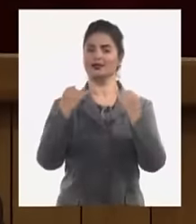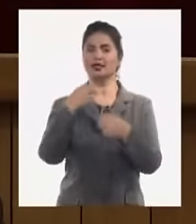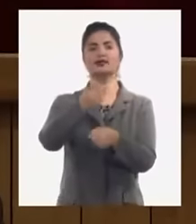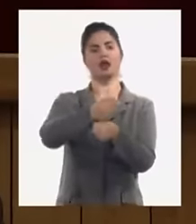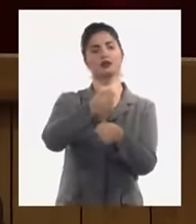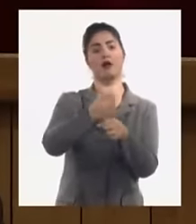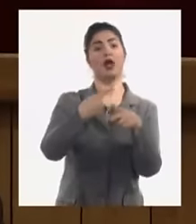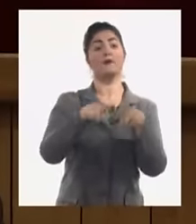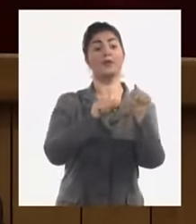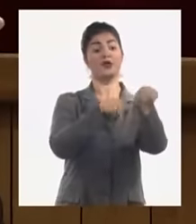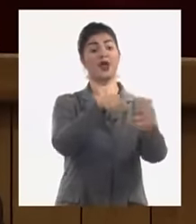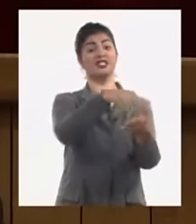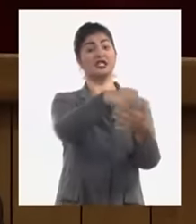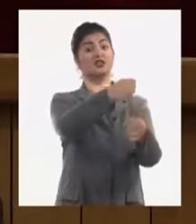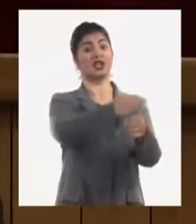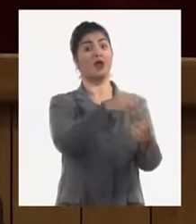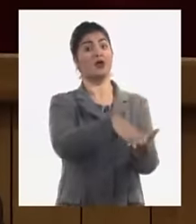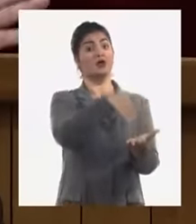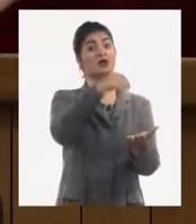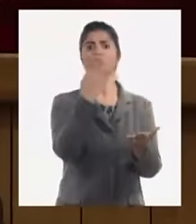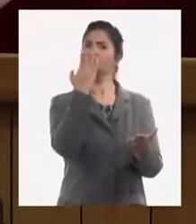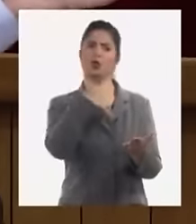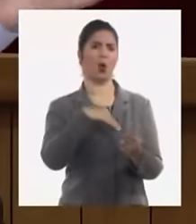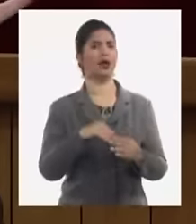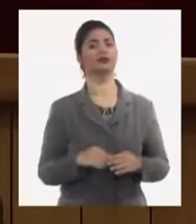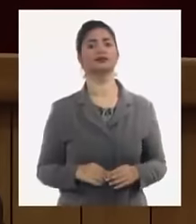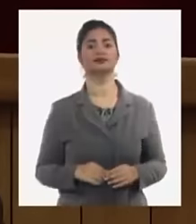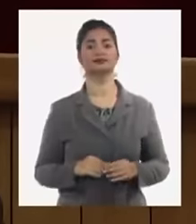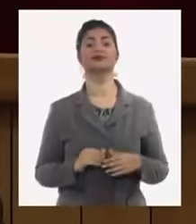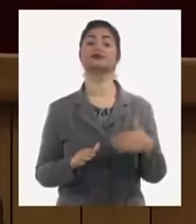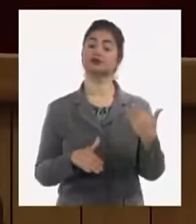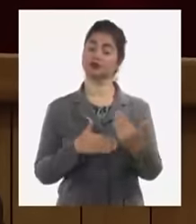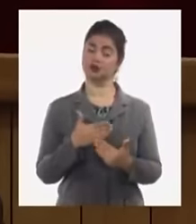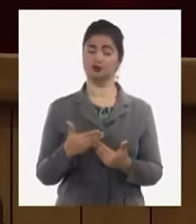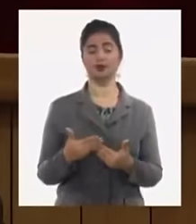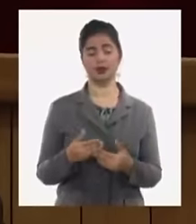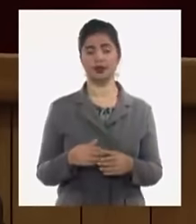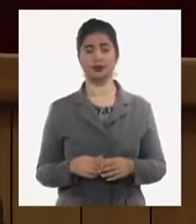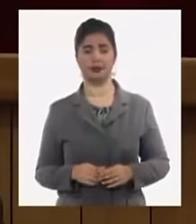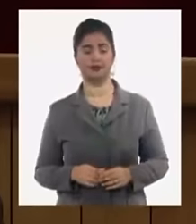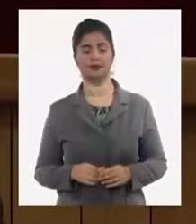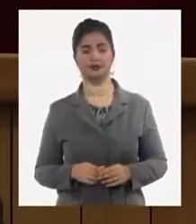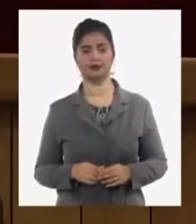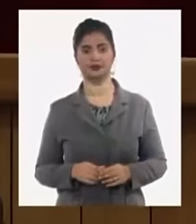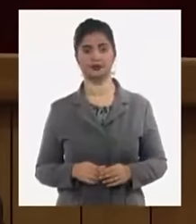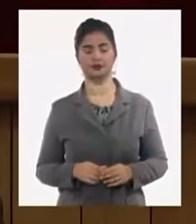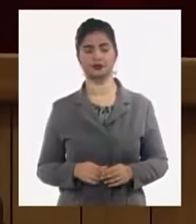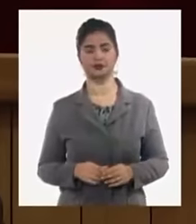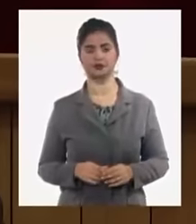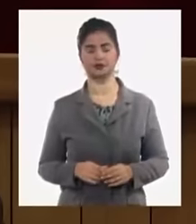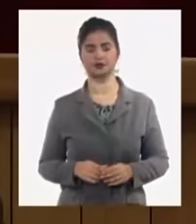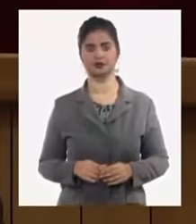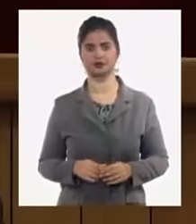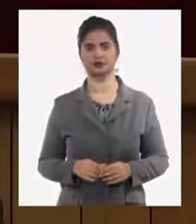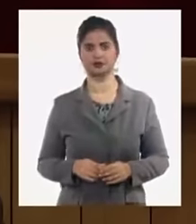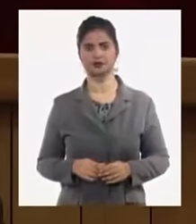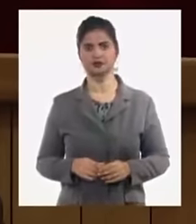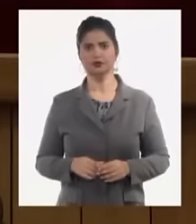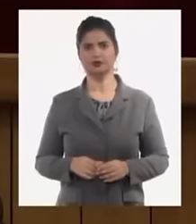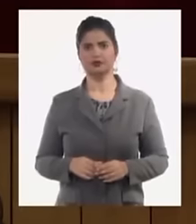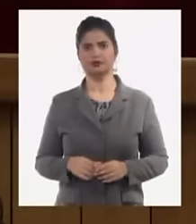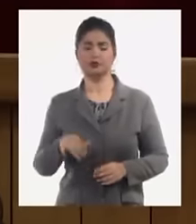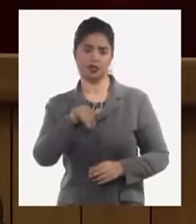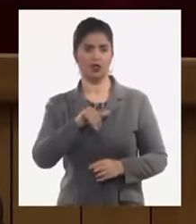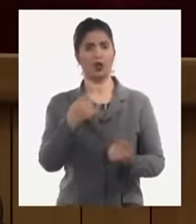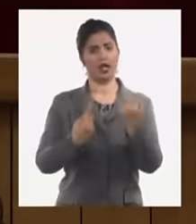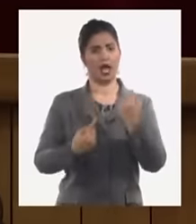plantilla una MIPIME hasta la cantidad de trabajadores pero no está en la plantilla el parqueador